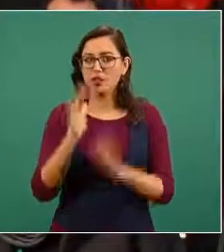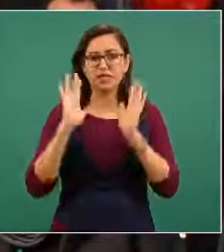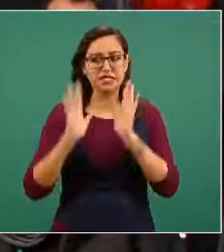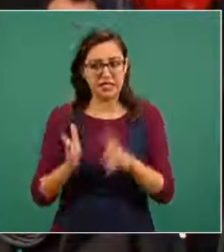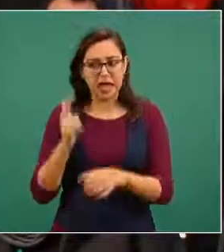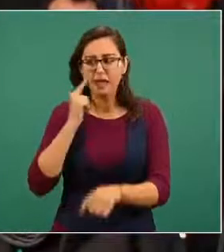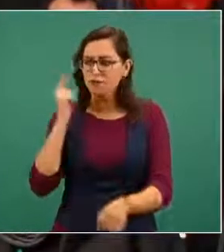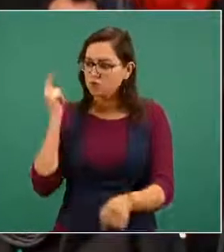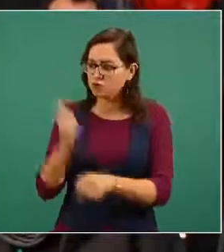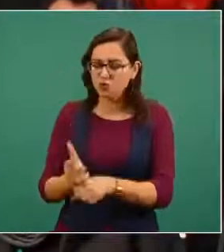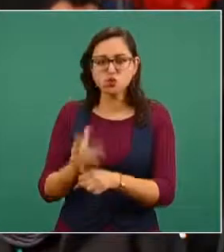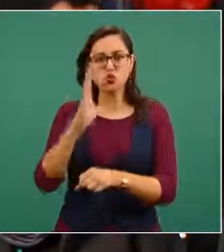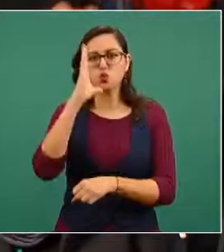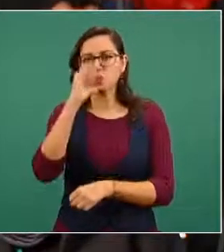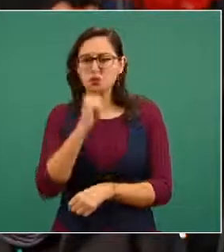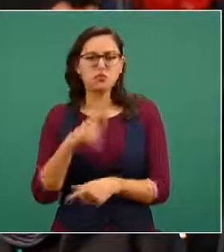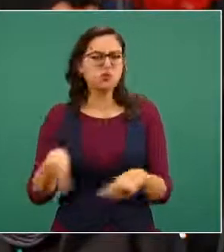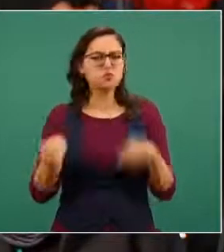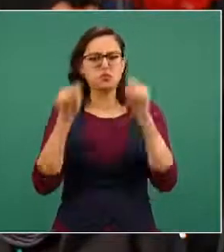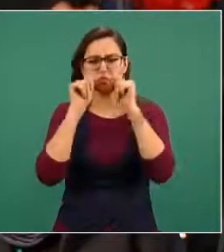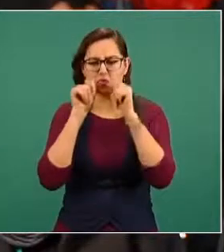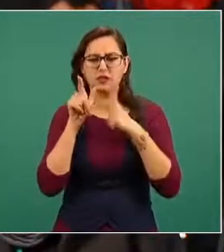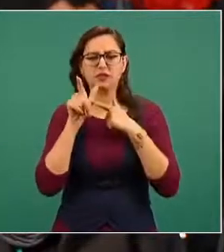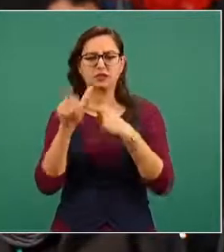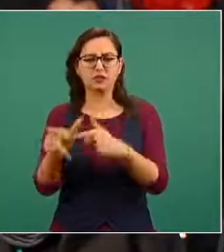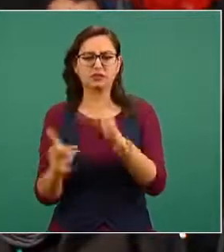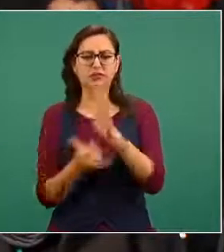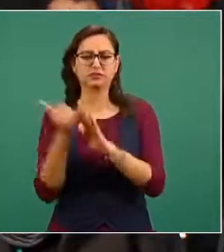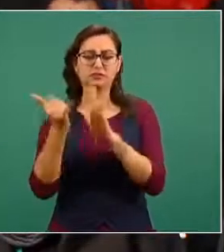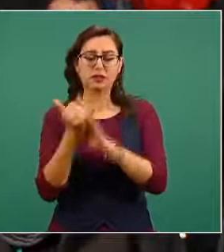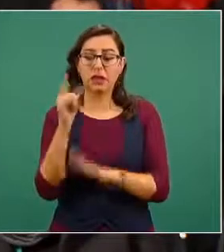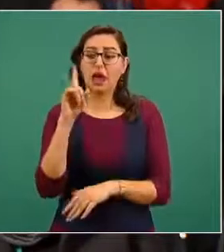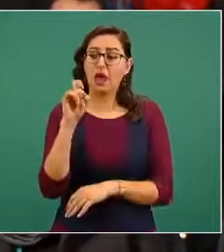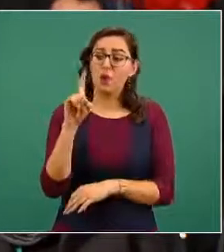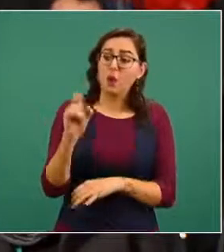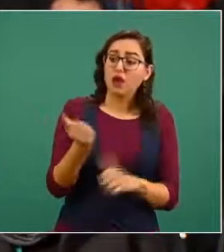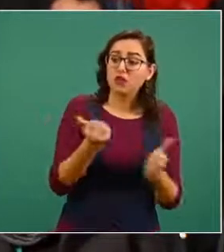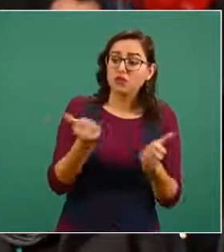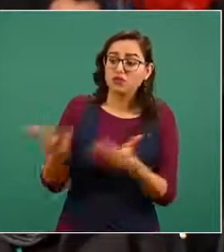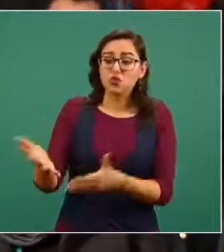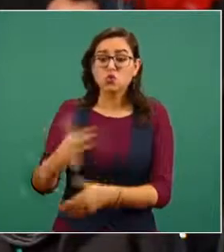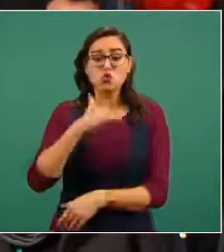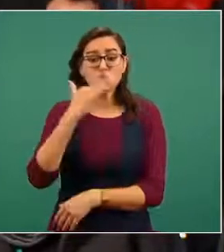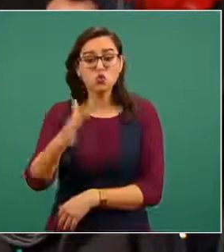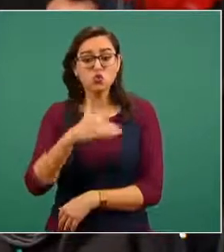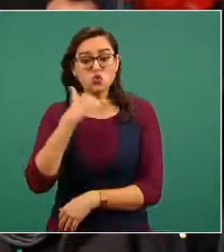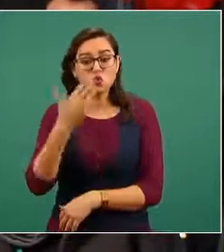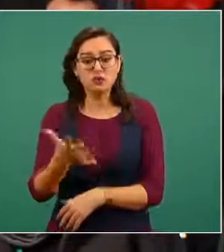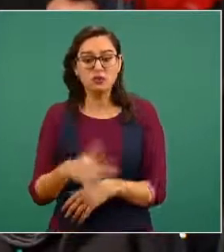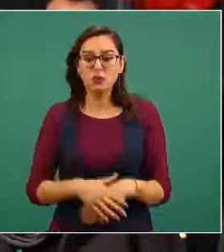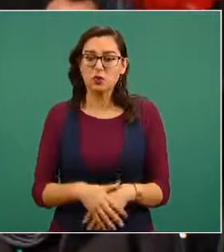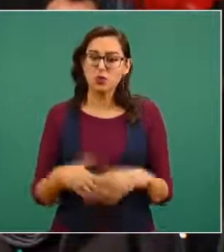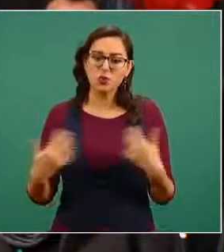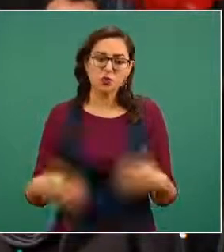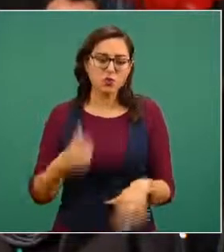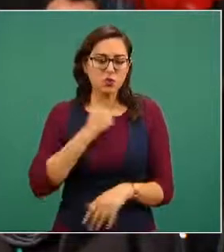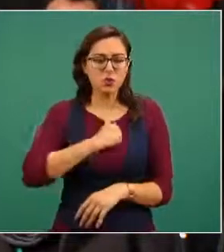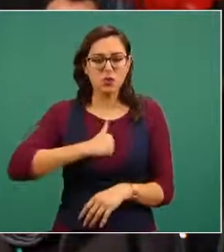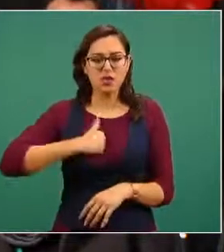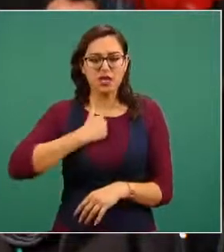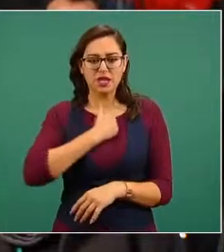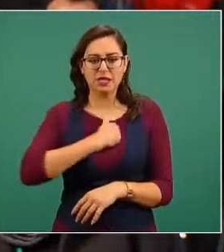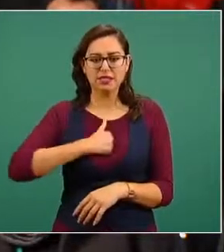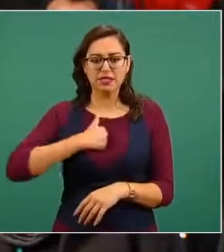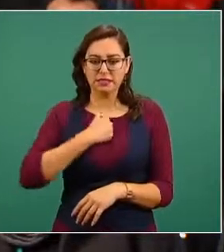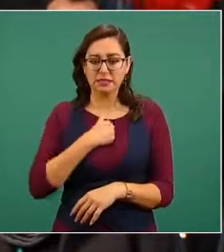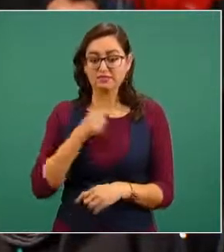también cabe mencionar que la poca agua que les llega está contaminada lamentablemente están pagando justos por pecadores y los primeros